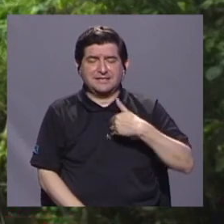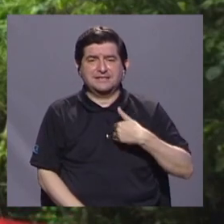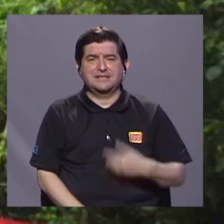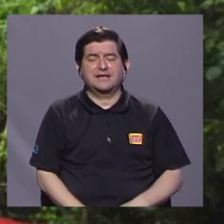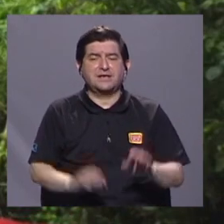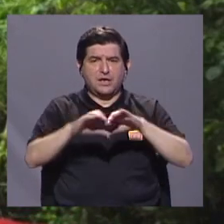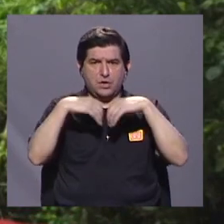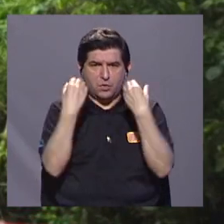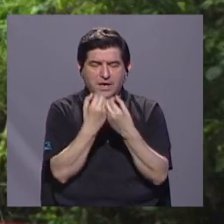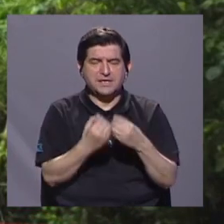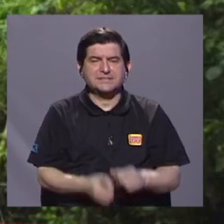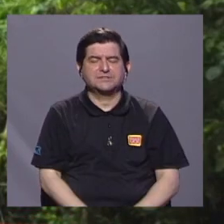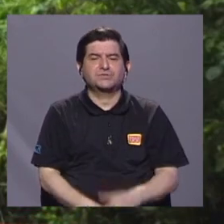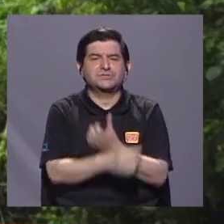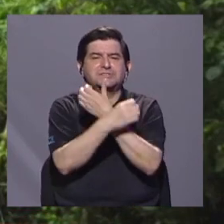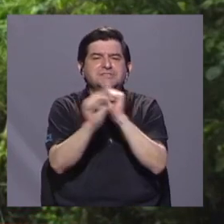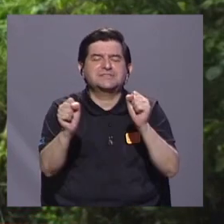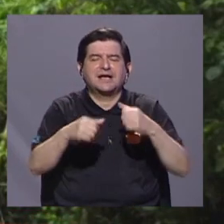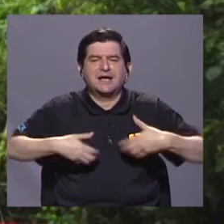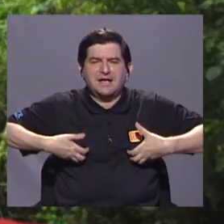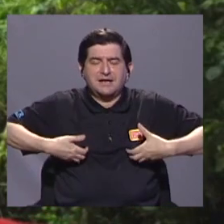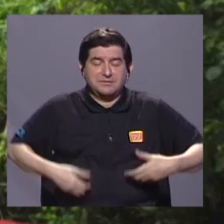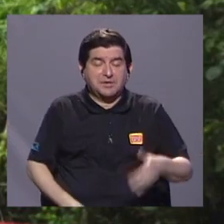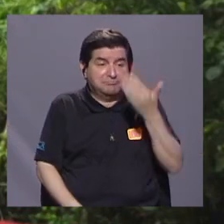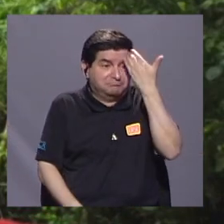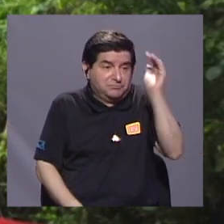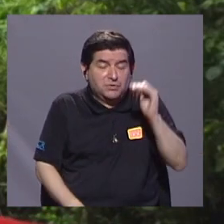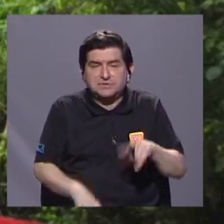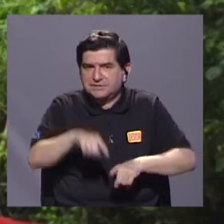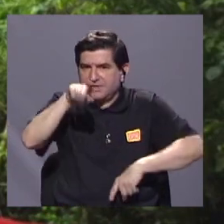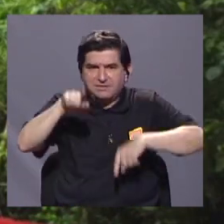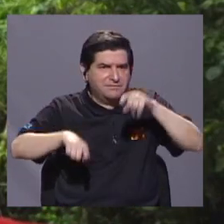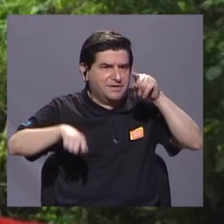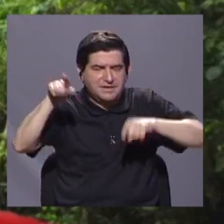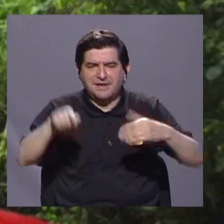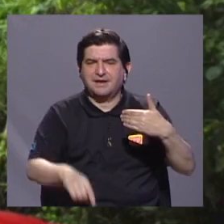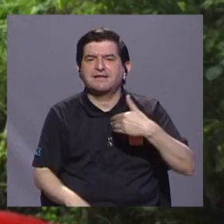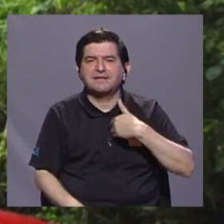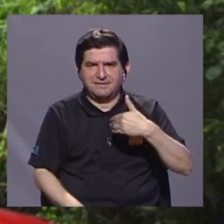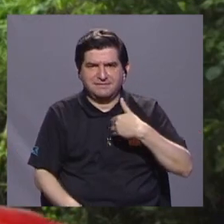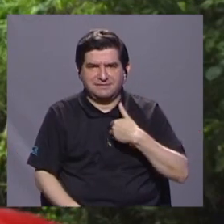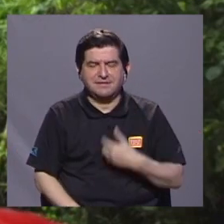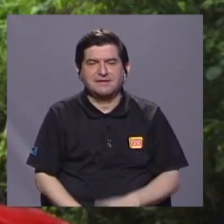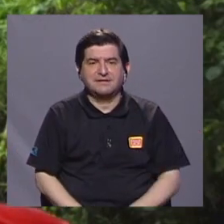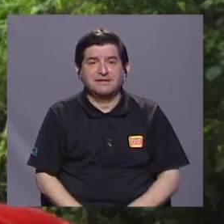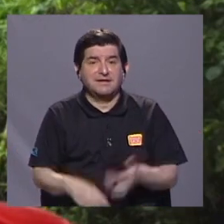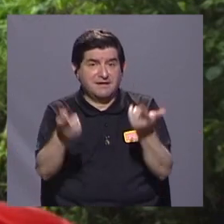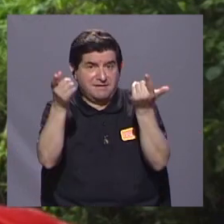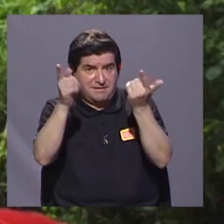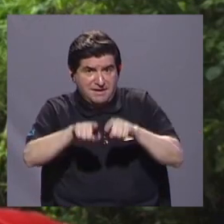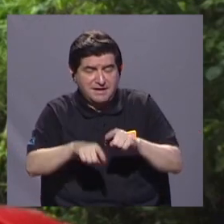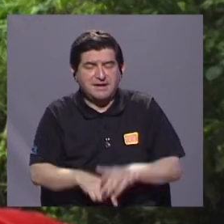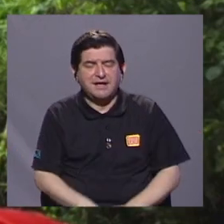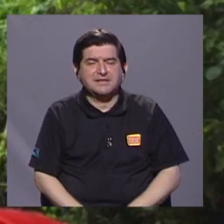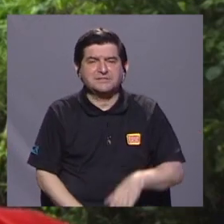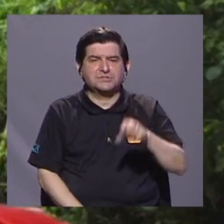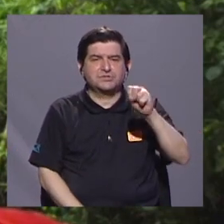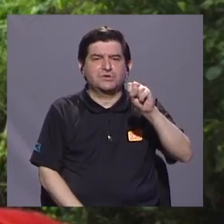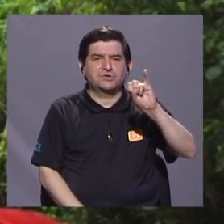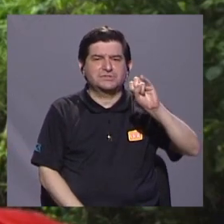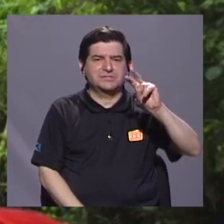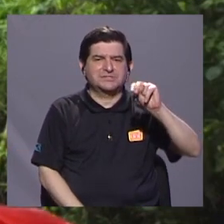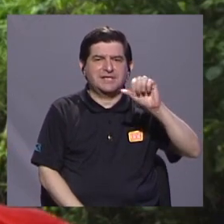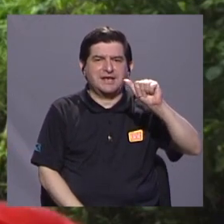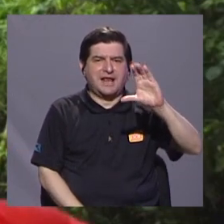Desconocemos cuáles son las estadísticas que tiene o que presenta lo que es el SINAP o inclusive